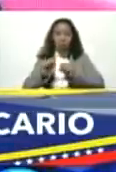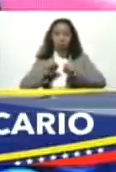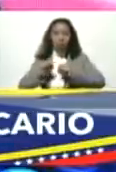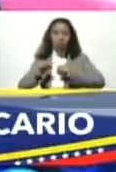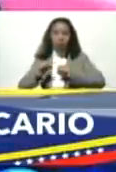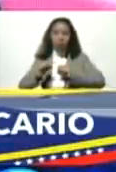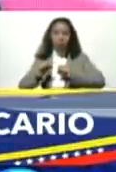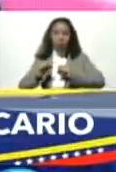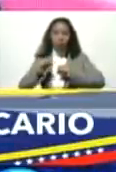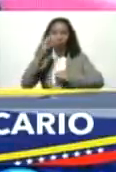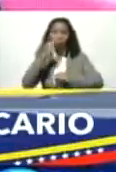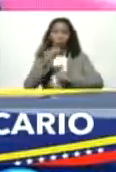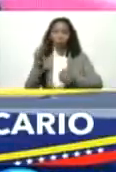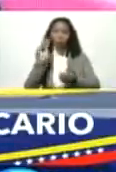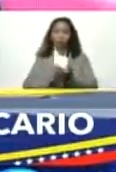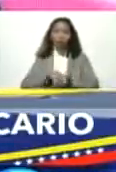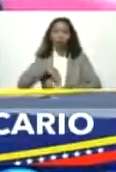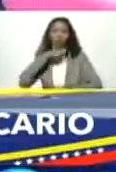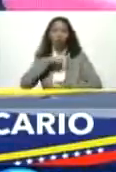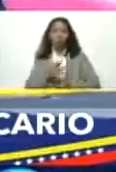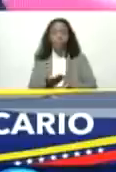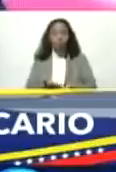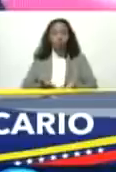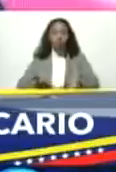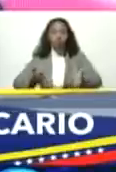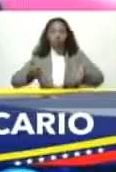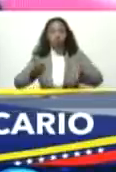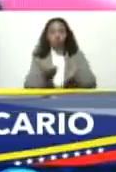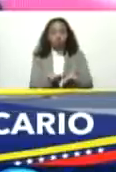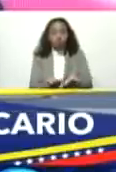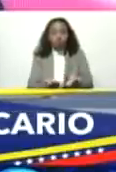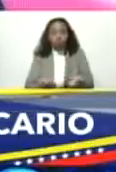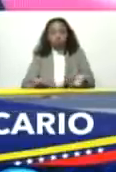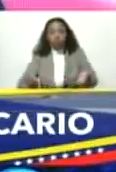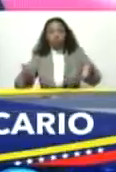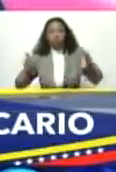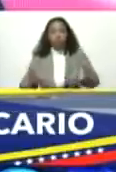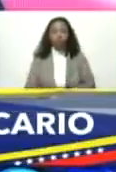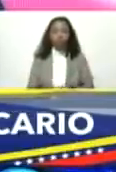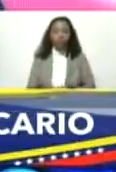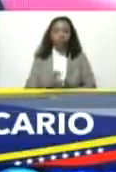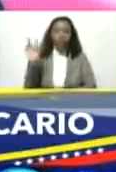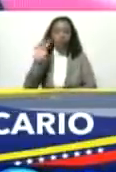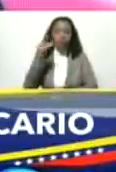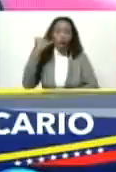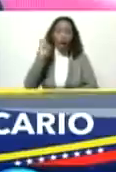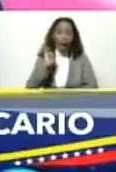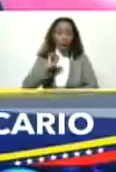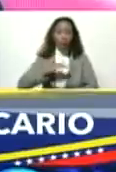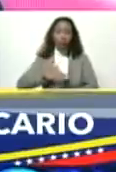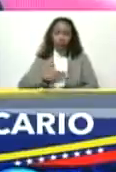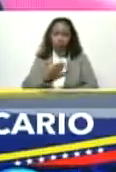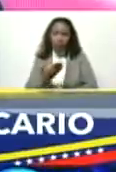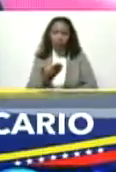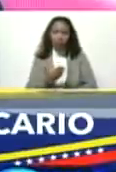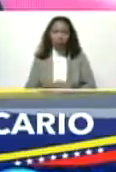se ocupa otra vez el tamaño del caudal Venezuela tiene unas posibilidades